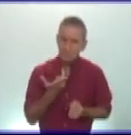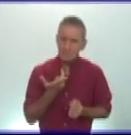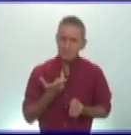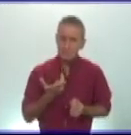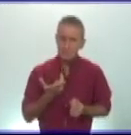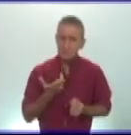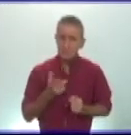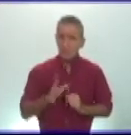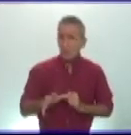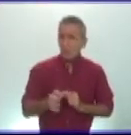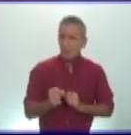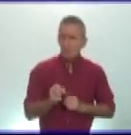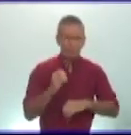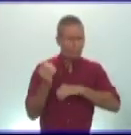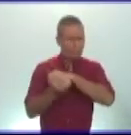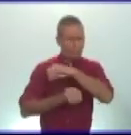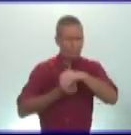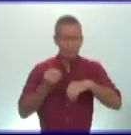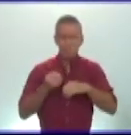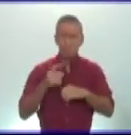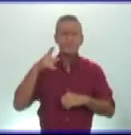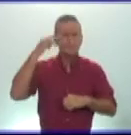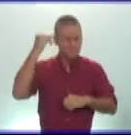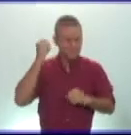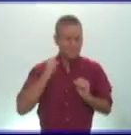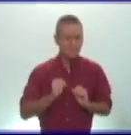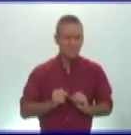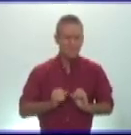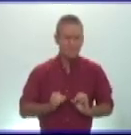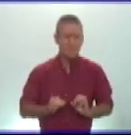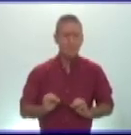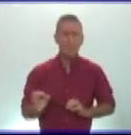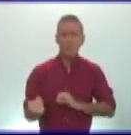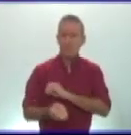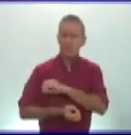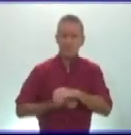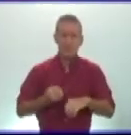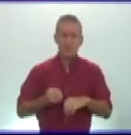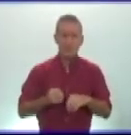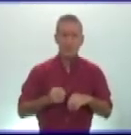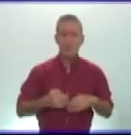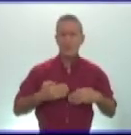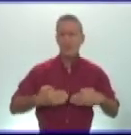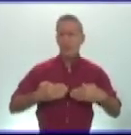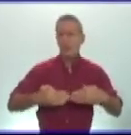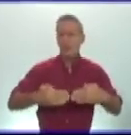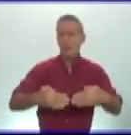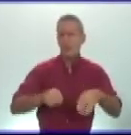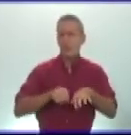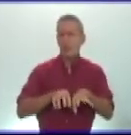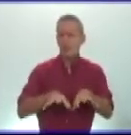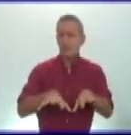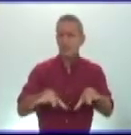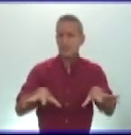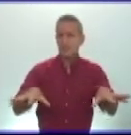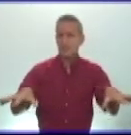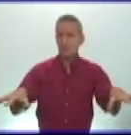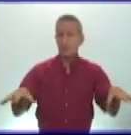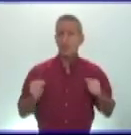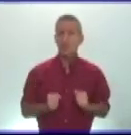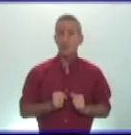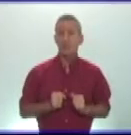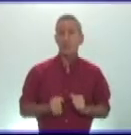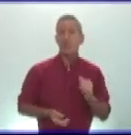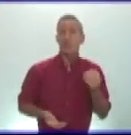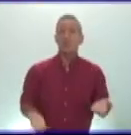todo cambió si todo cambió con el avance y la expansión de territorio con esto llegó el progresivo